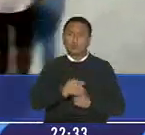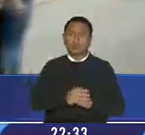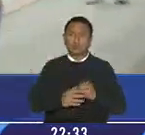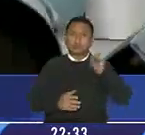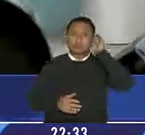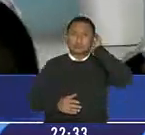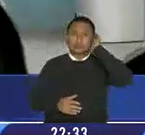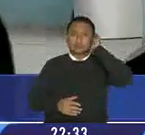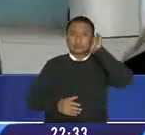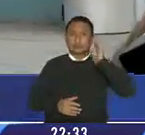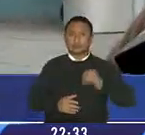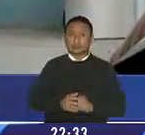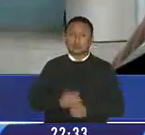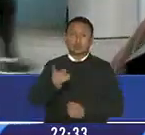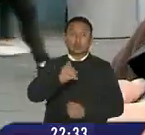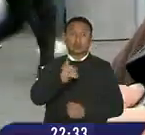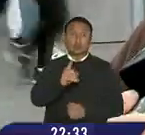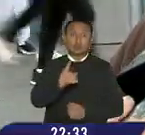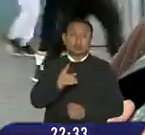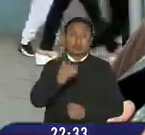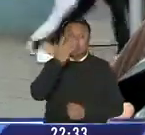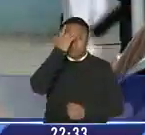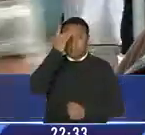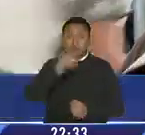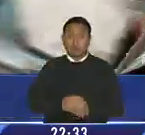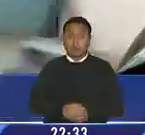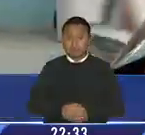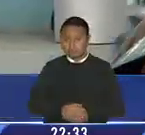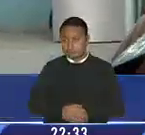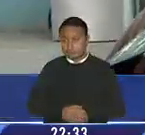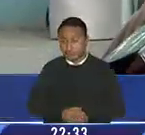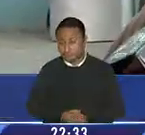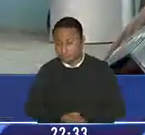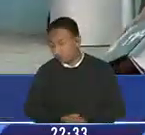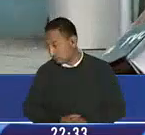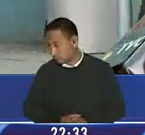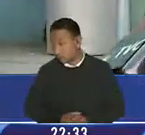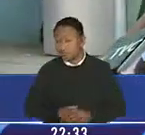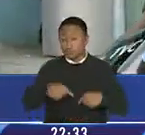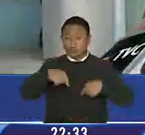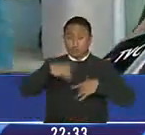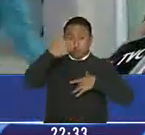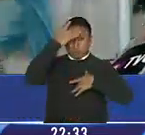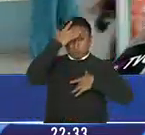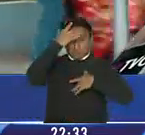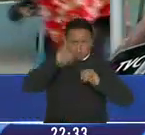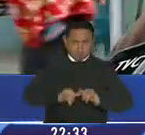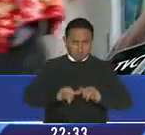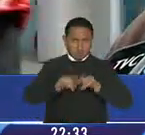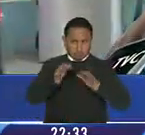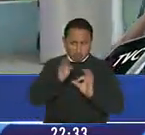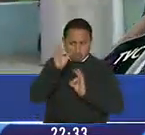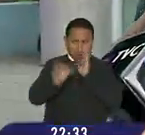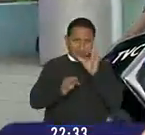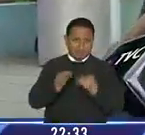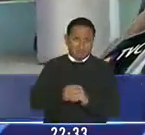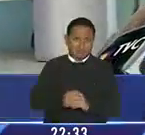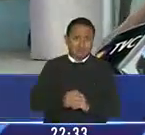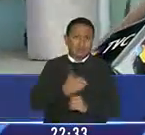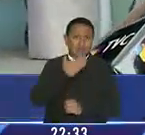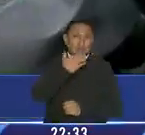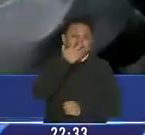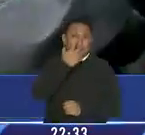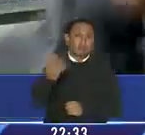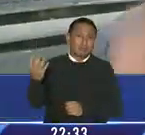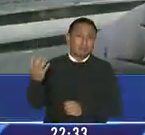mascarillas que no que no nos quiten porque si todavía tenemos el contagio como nos van a quitar las